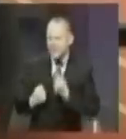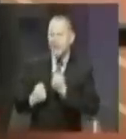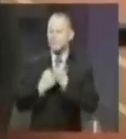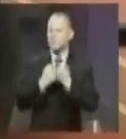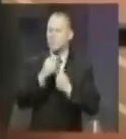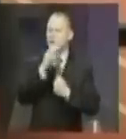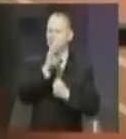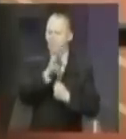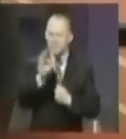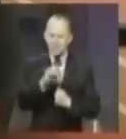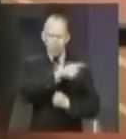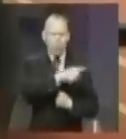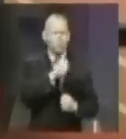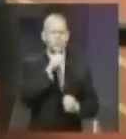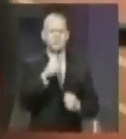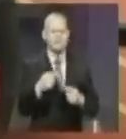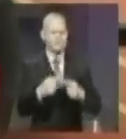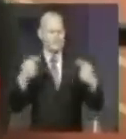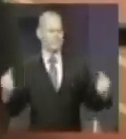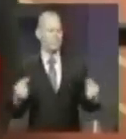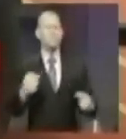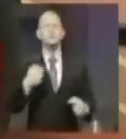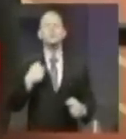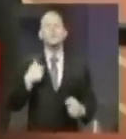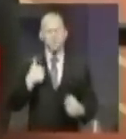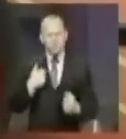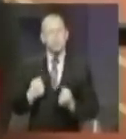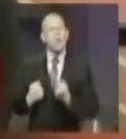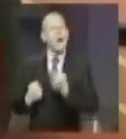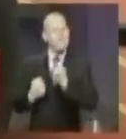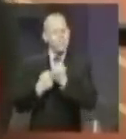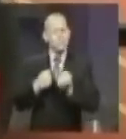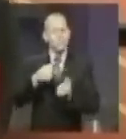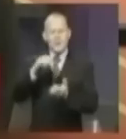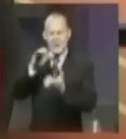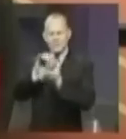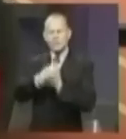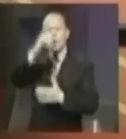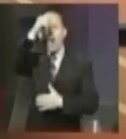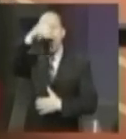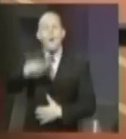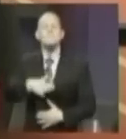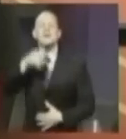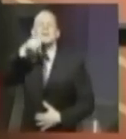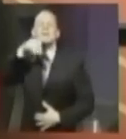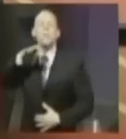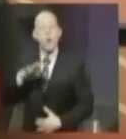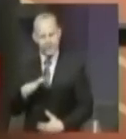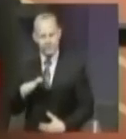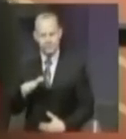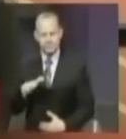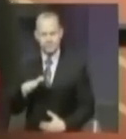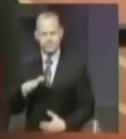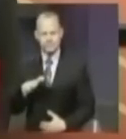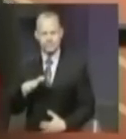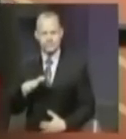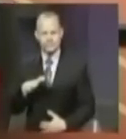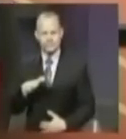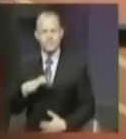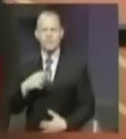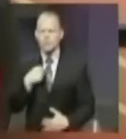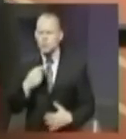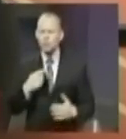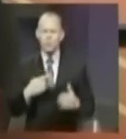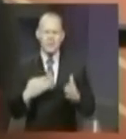la 99 o está en contra. Yo estoy a favor de que el matrimonio es entre hombre y mujer. Y porque estoy en